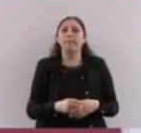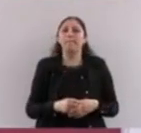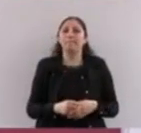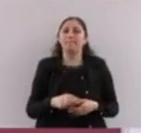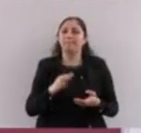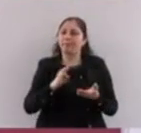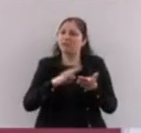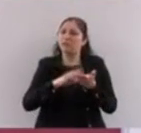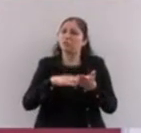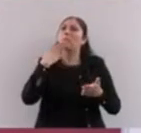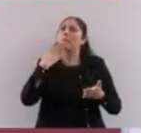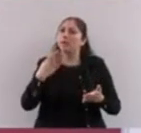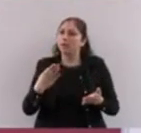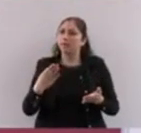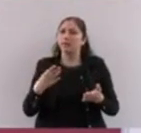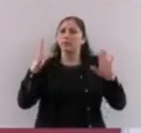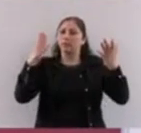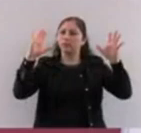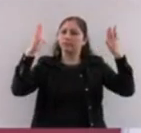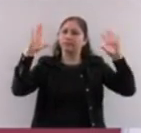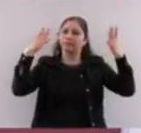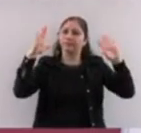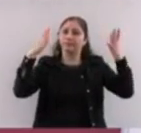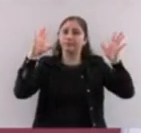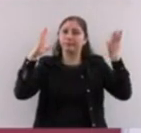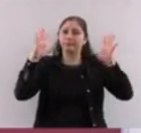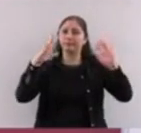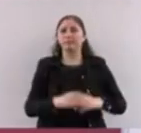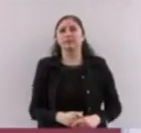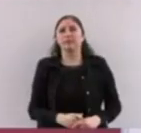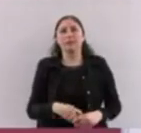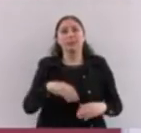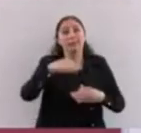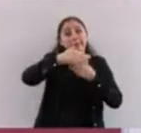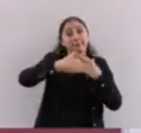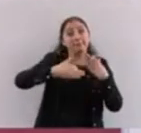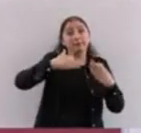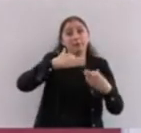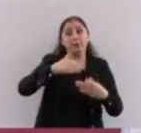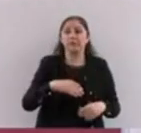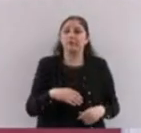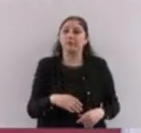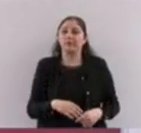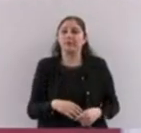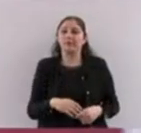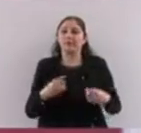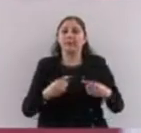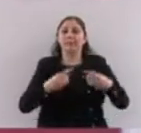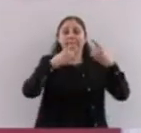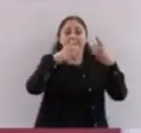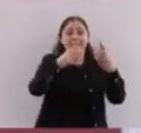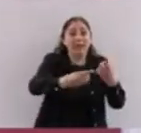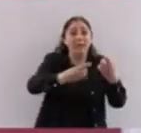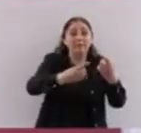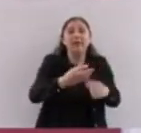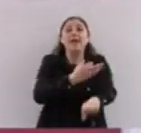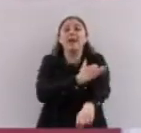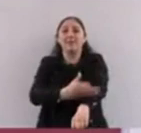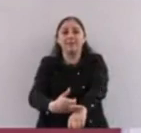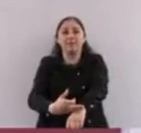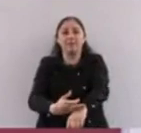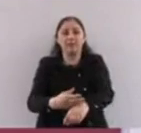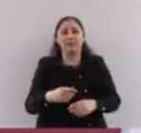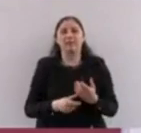Aunque ya sabemos que ustedes son muy amorosos con la familia, porque yo he conocido, pues